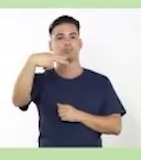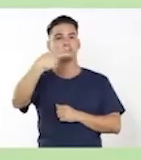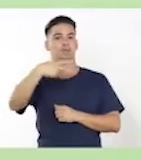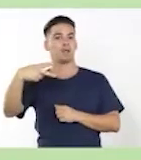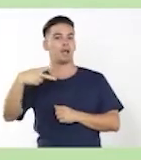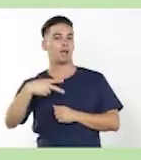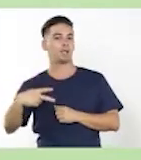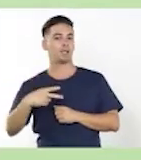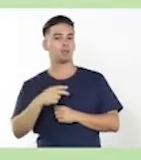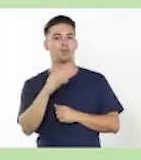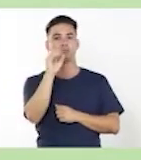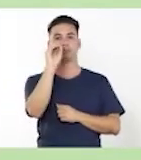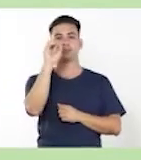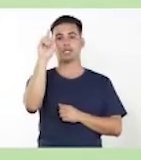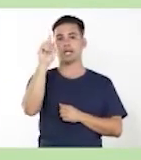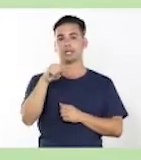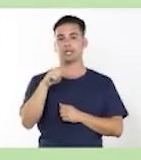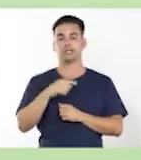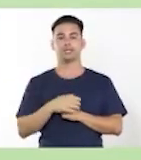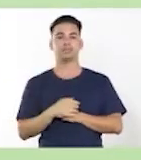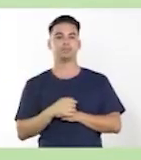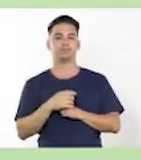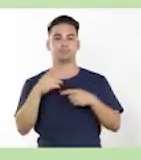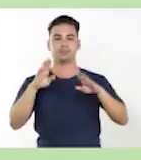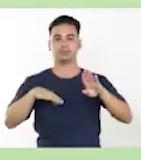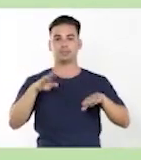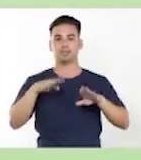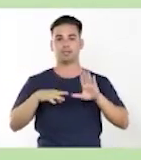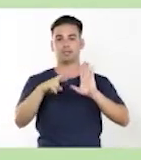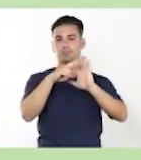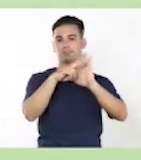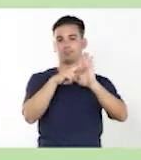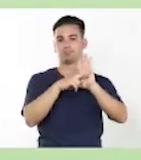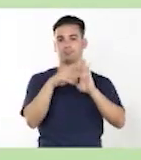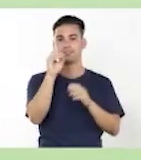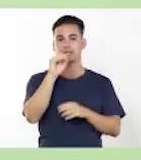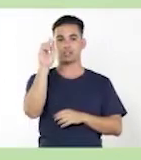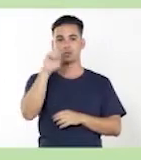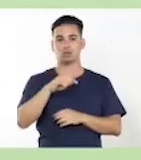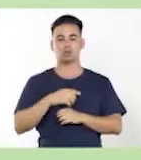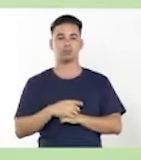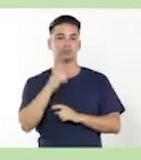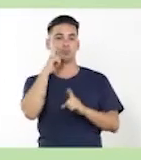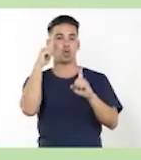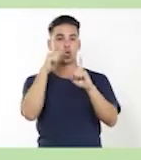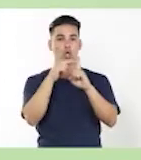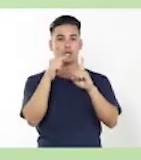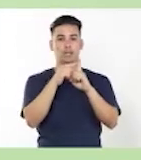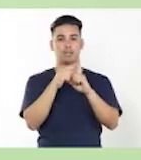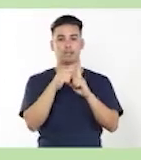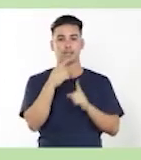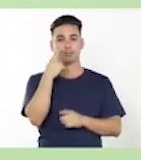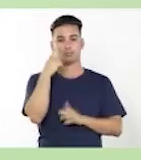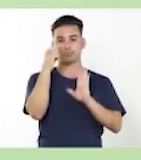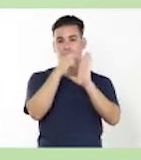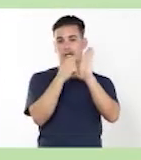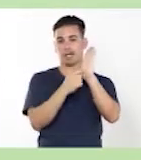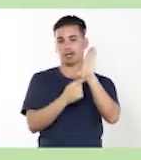Los objetivos, reconocer los elementos que intervienen en la estructura del sintagma nominal,